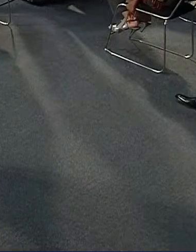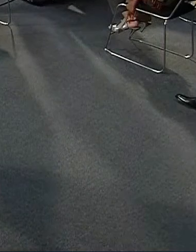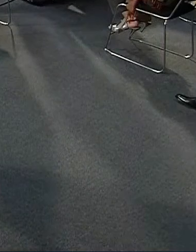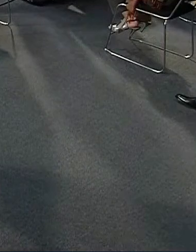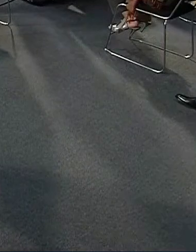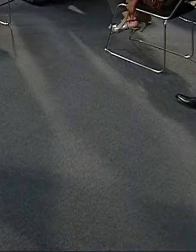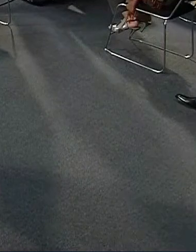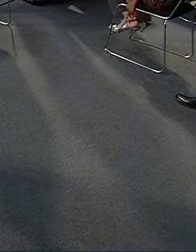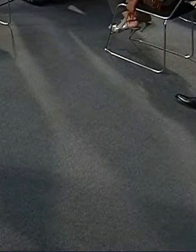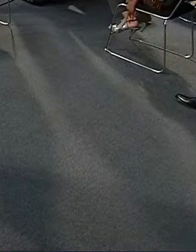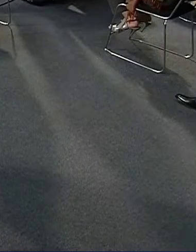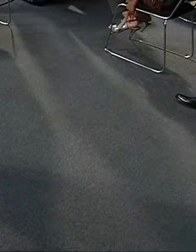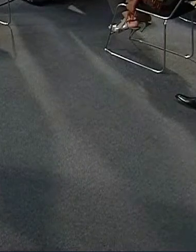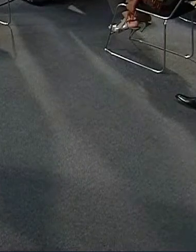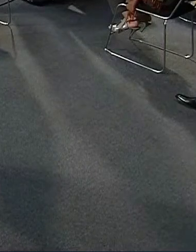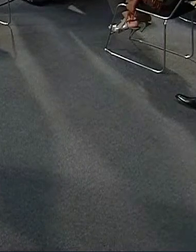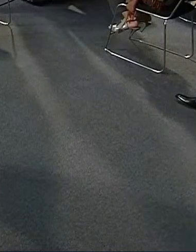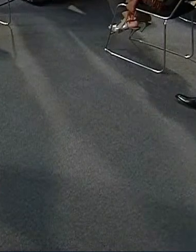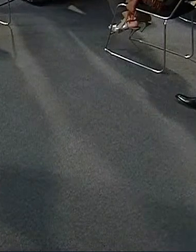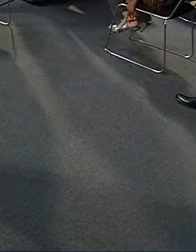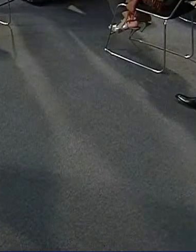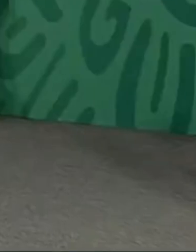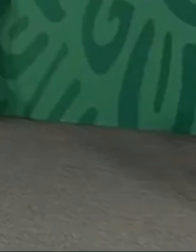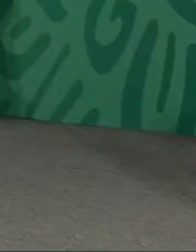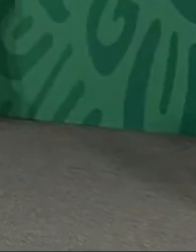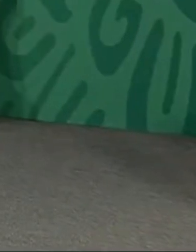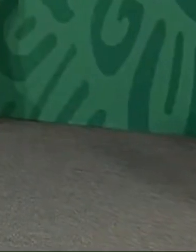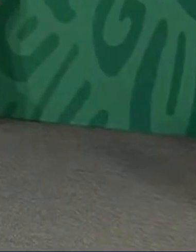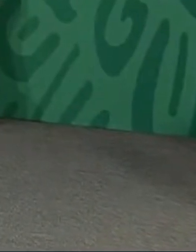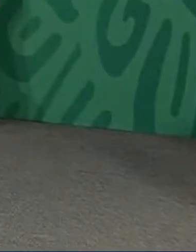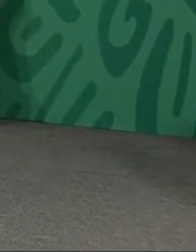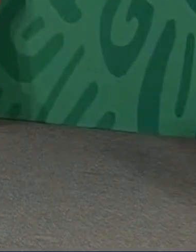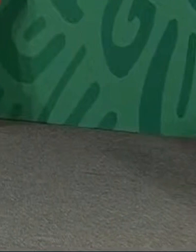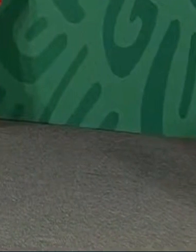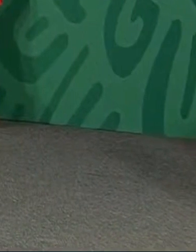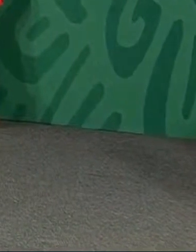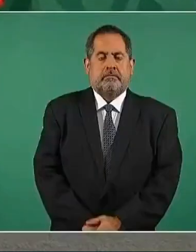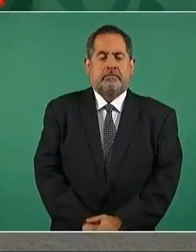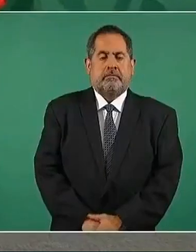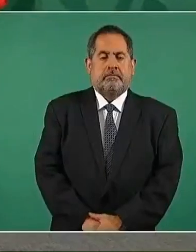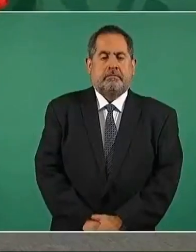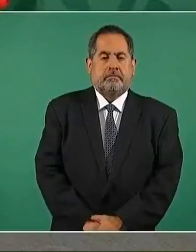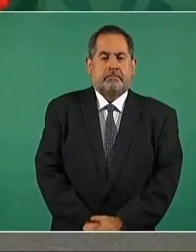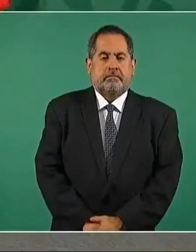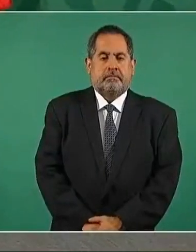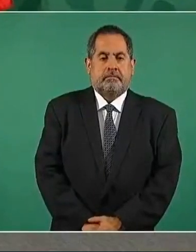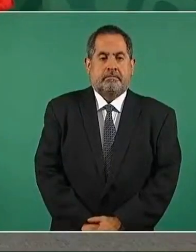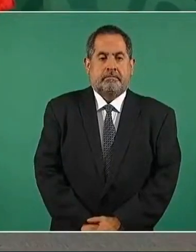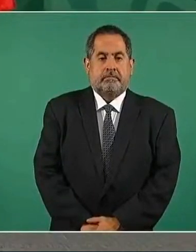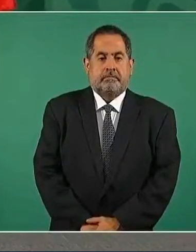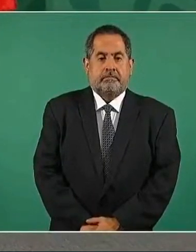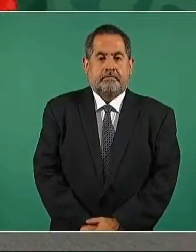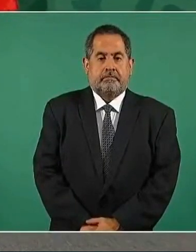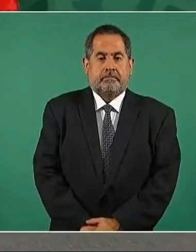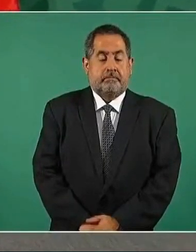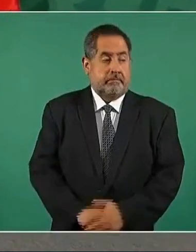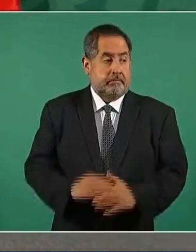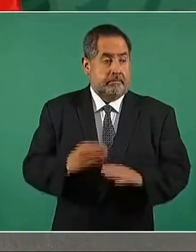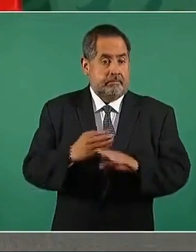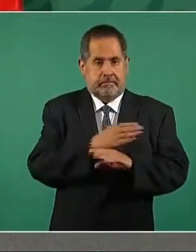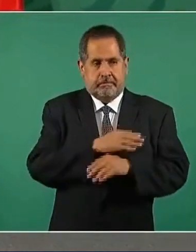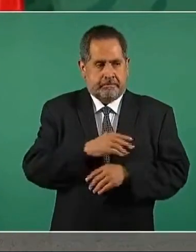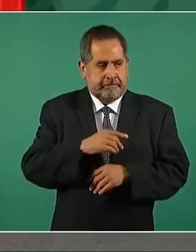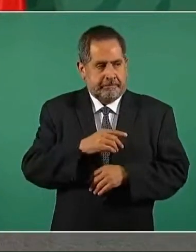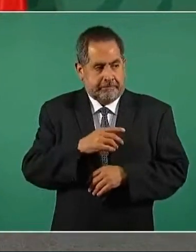se compró una casa grande